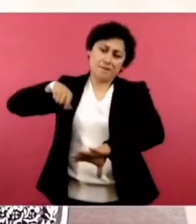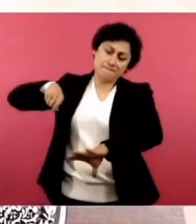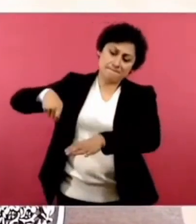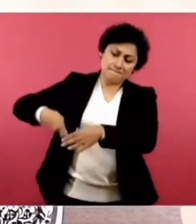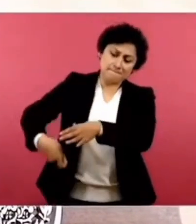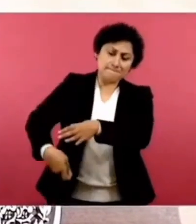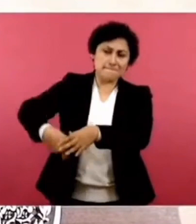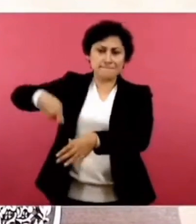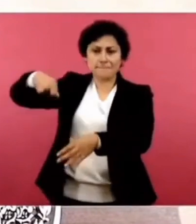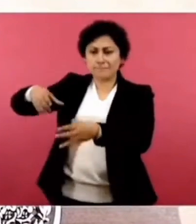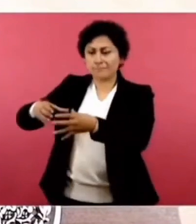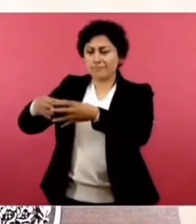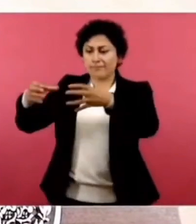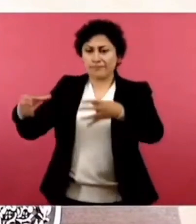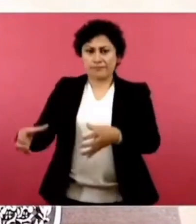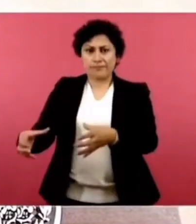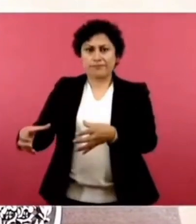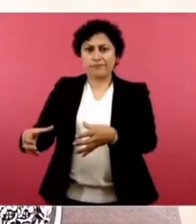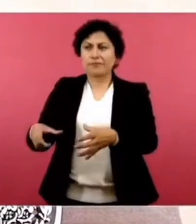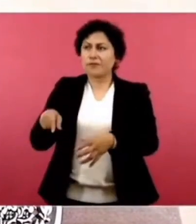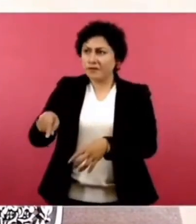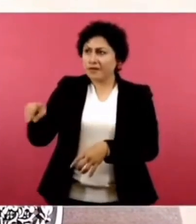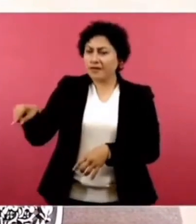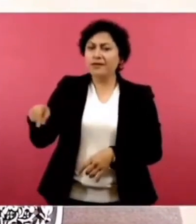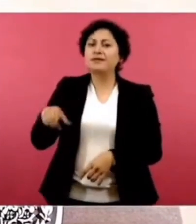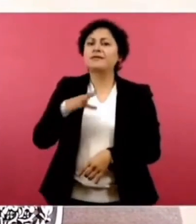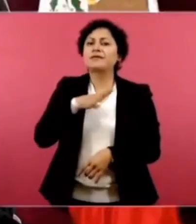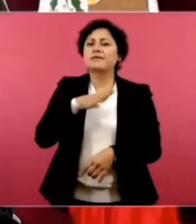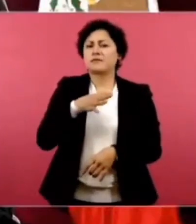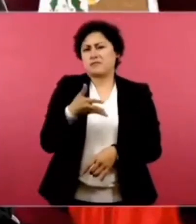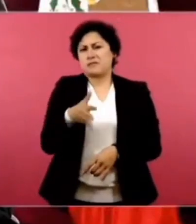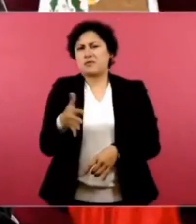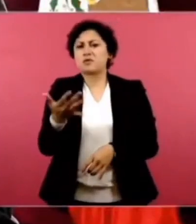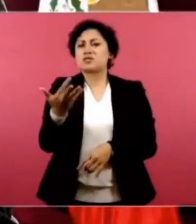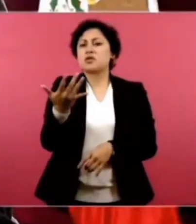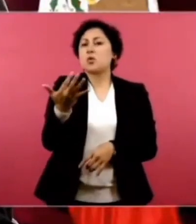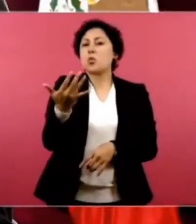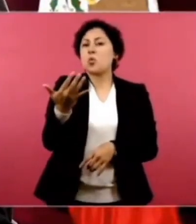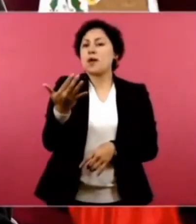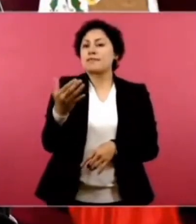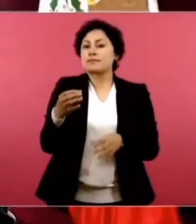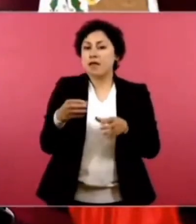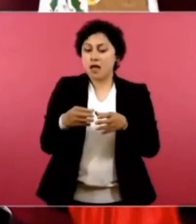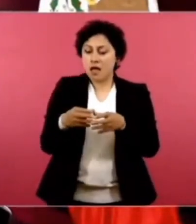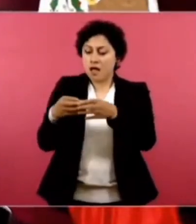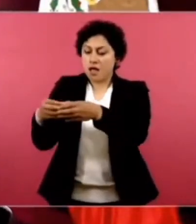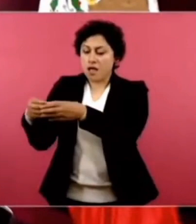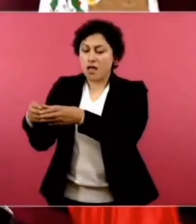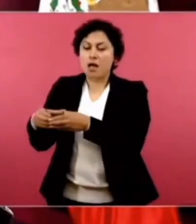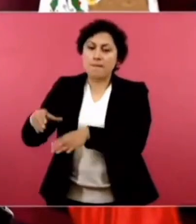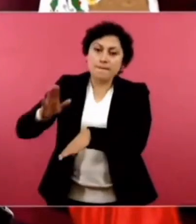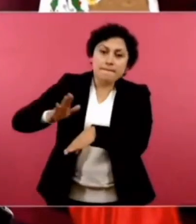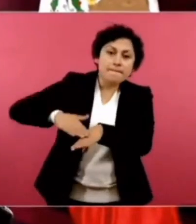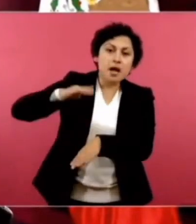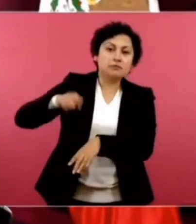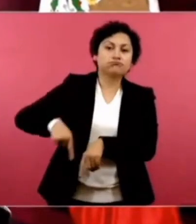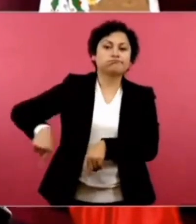Ahí tenemos como 50 pozos más para